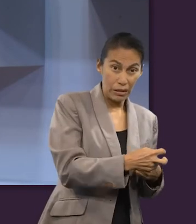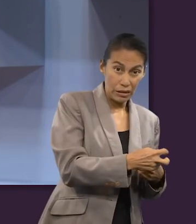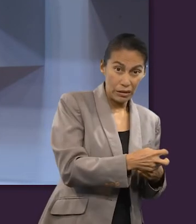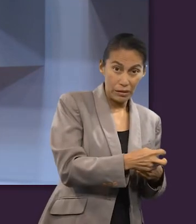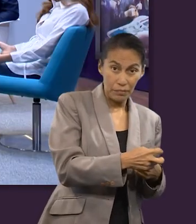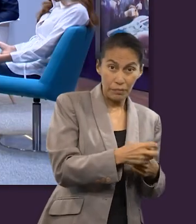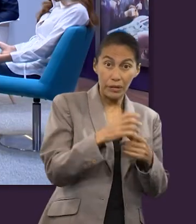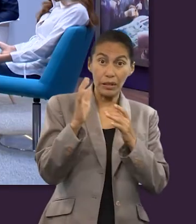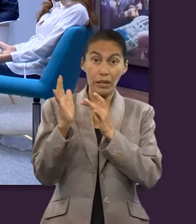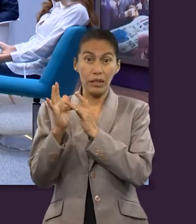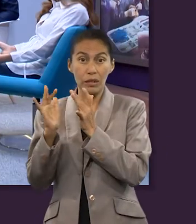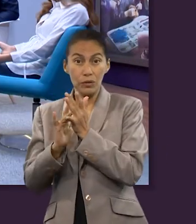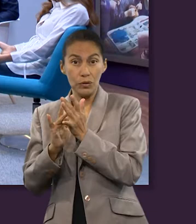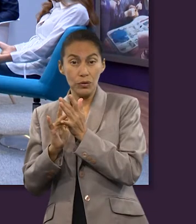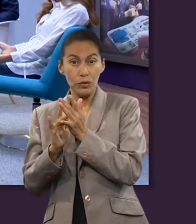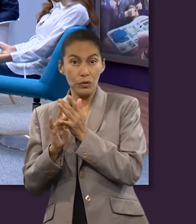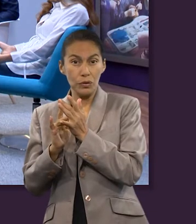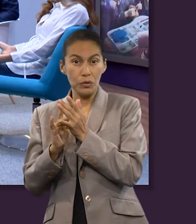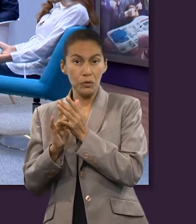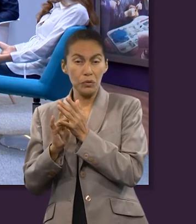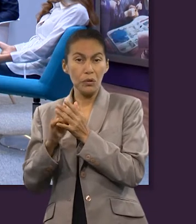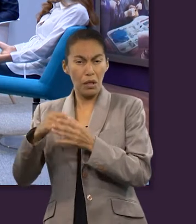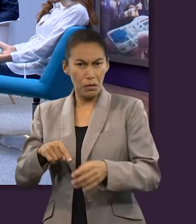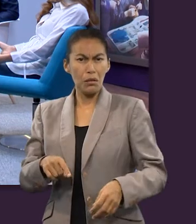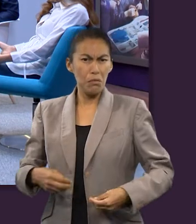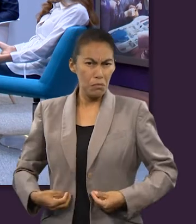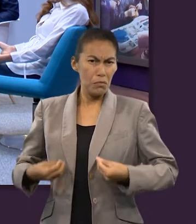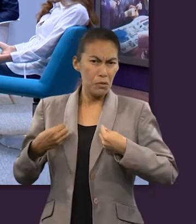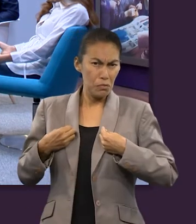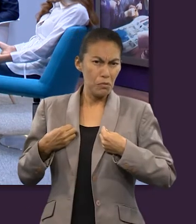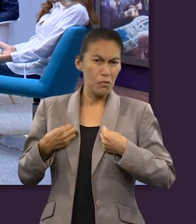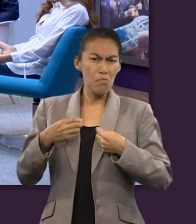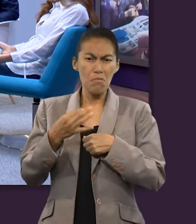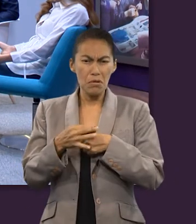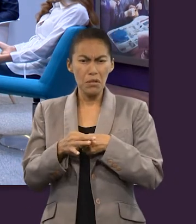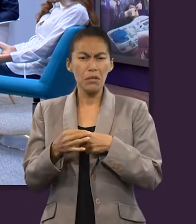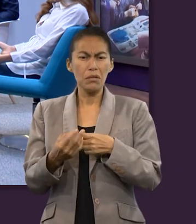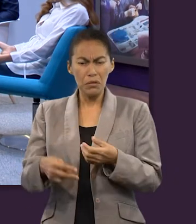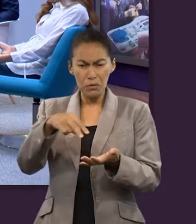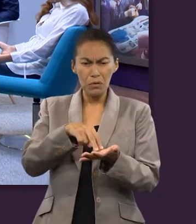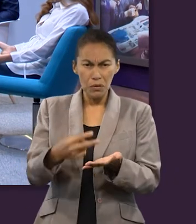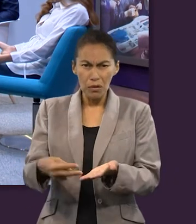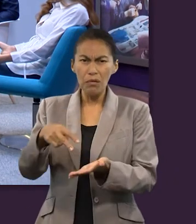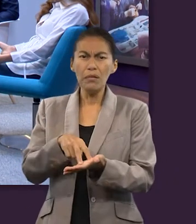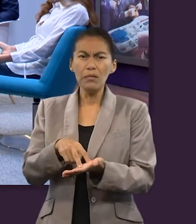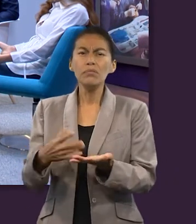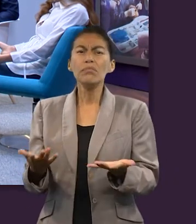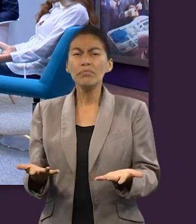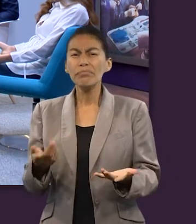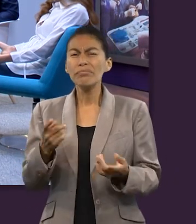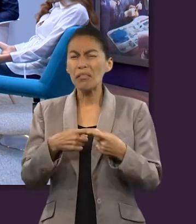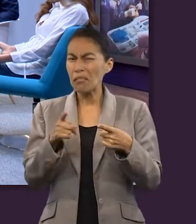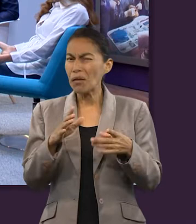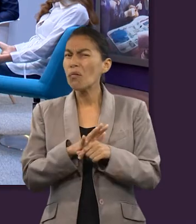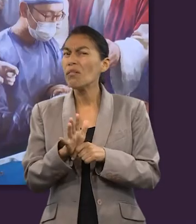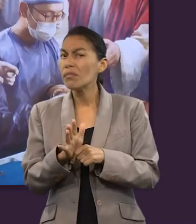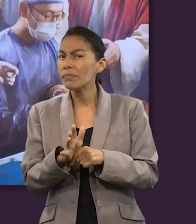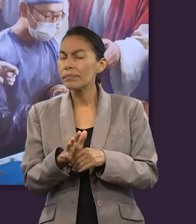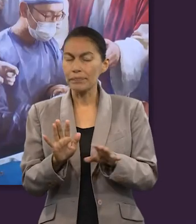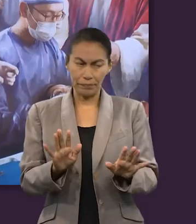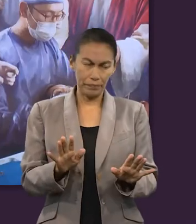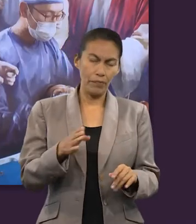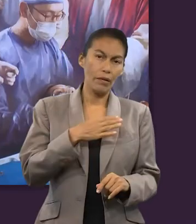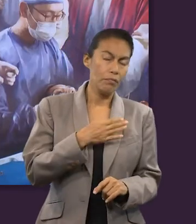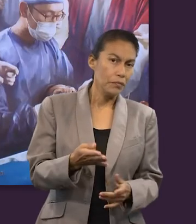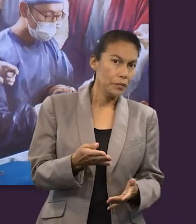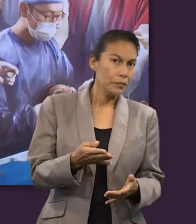personas y las que Jesús resucitó mientras estaba en su ministerio aquí en la tierra? Bueno, de hecho, si uno